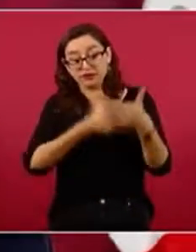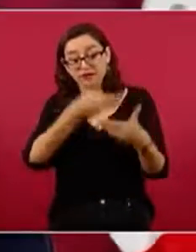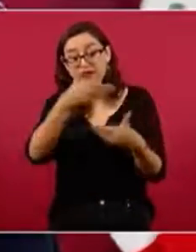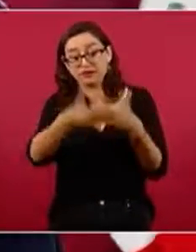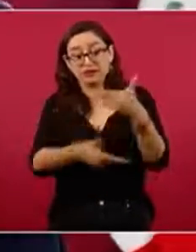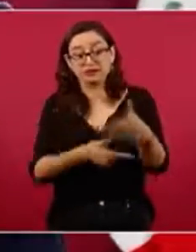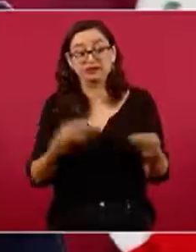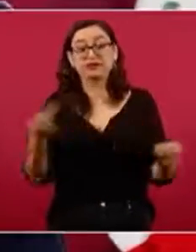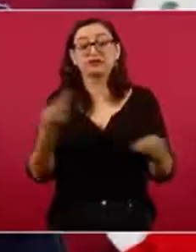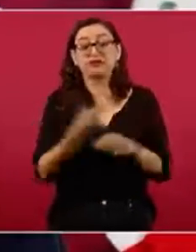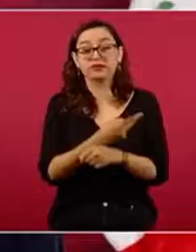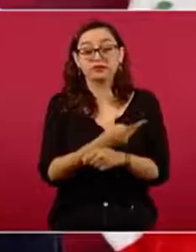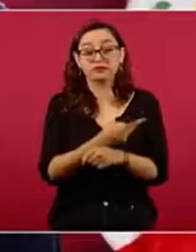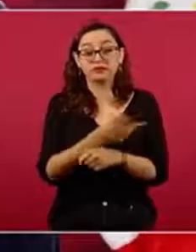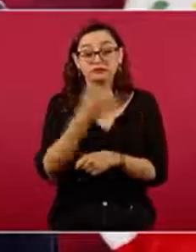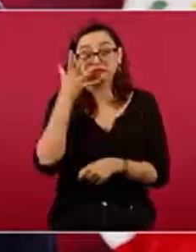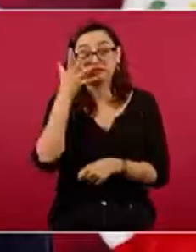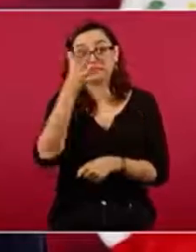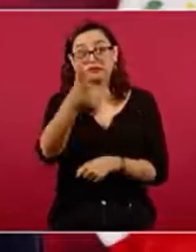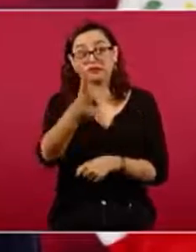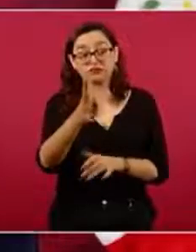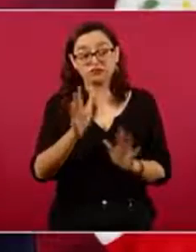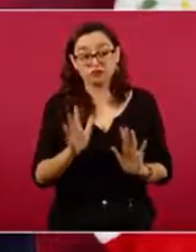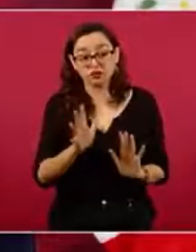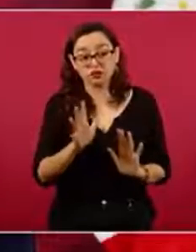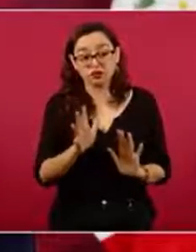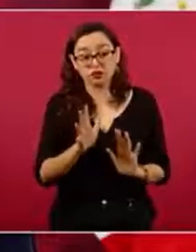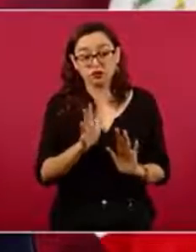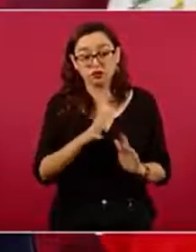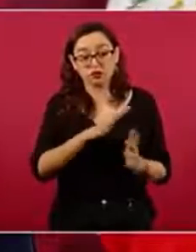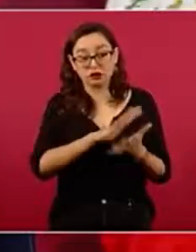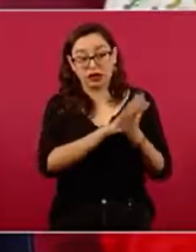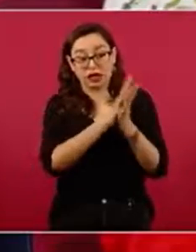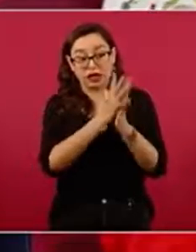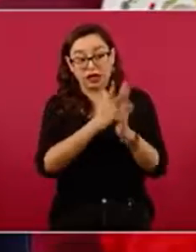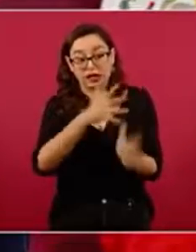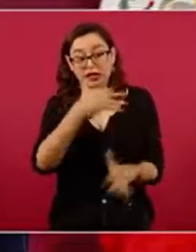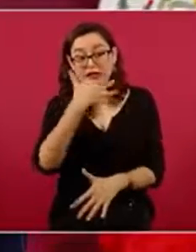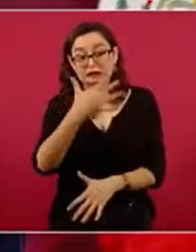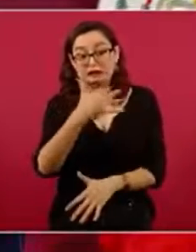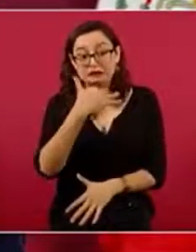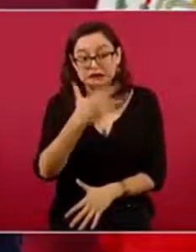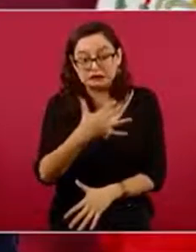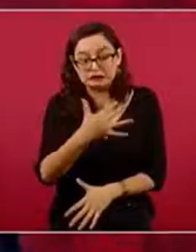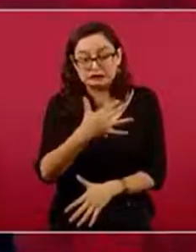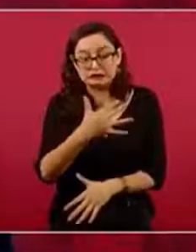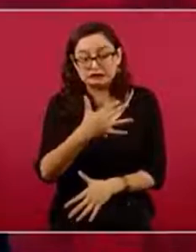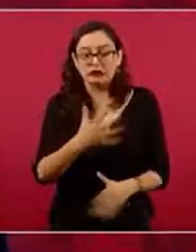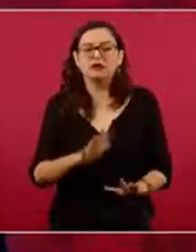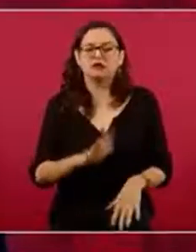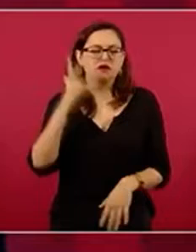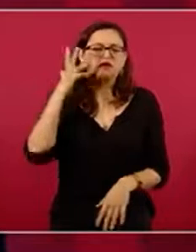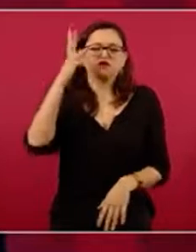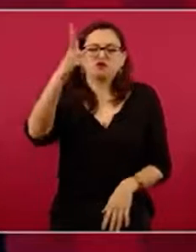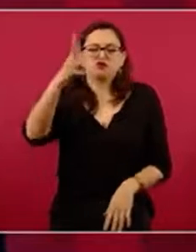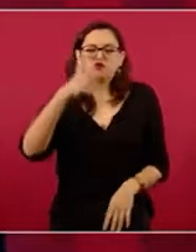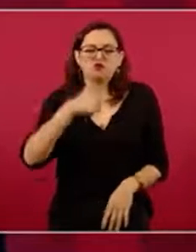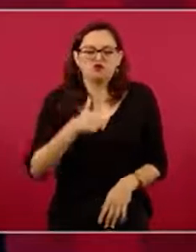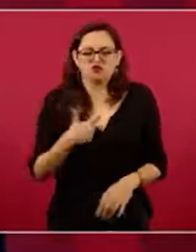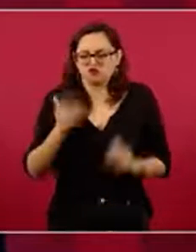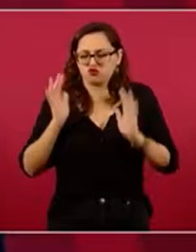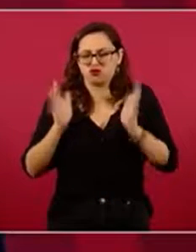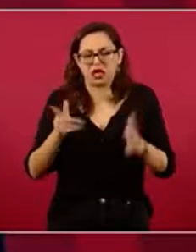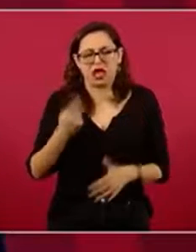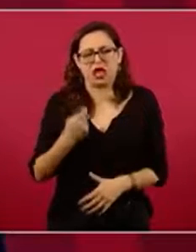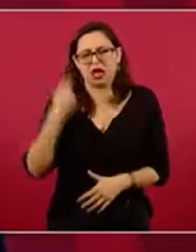yo ya voy a estar jubilado, pero no quiero que